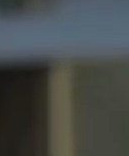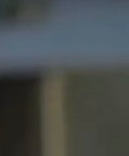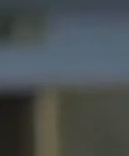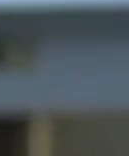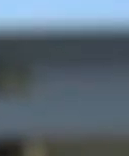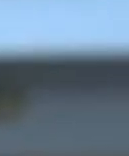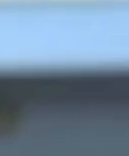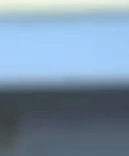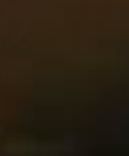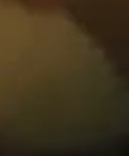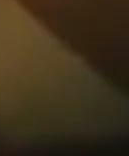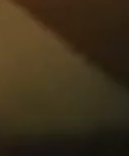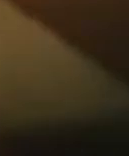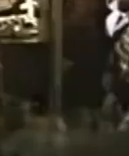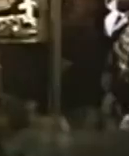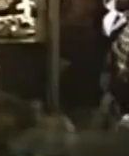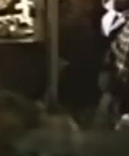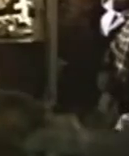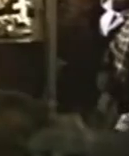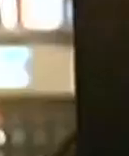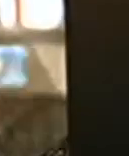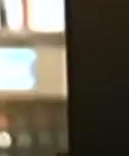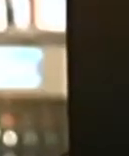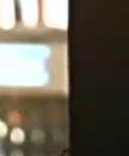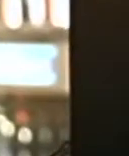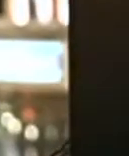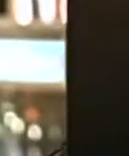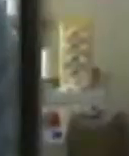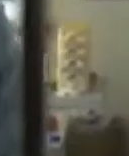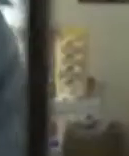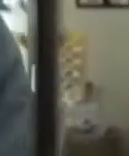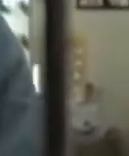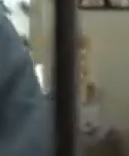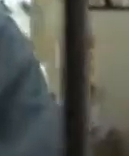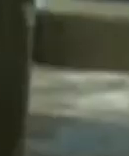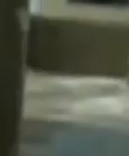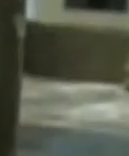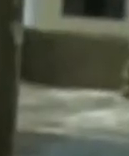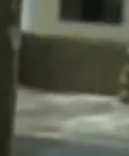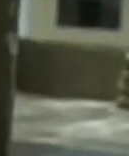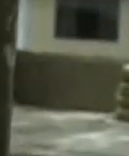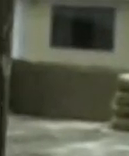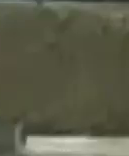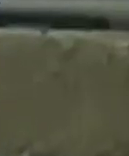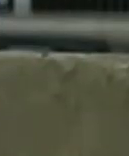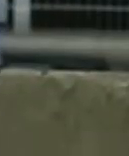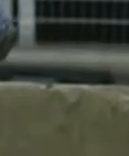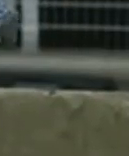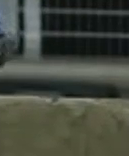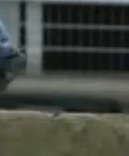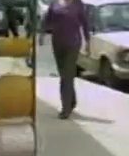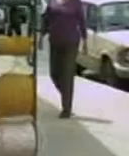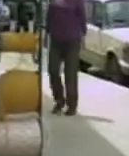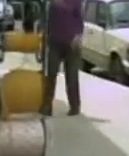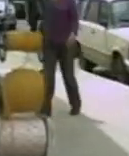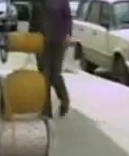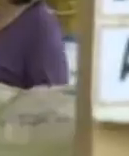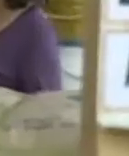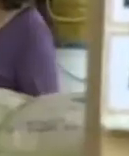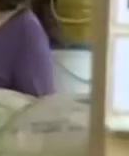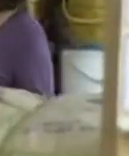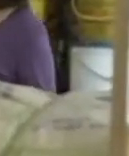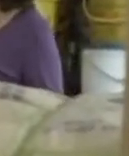el mejor negocio del barrio. Luego que no iba a cumplir el sueño de traer a la familia. Y ya les tiene cuarto a todos. Es que si uno se fija en las